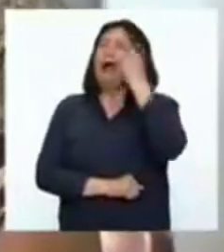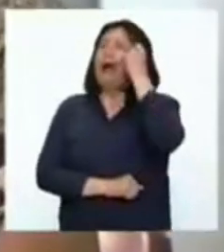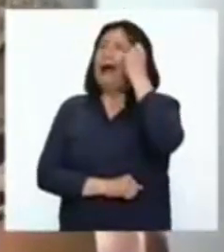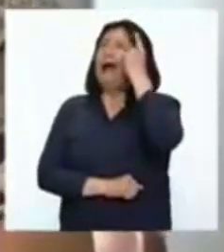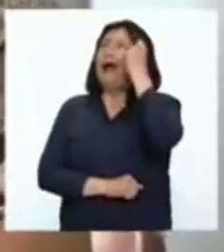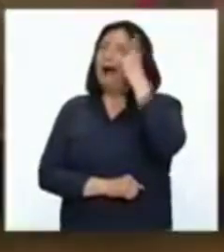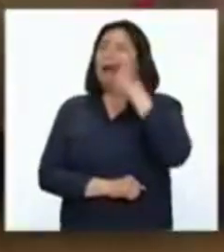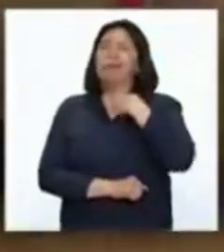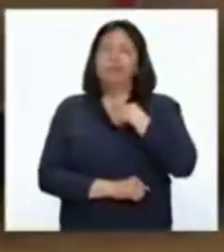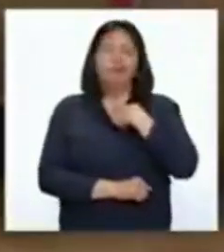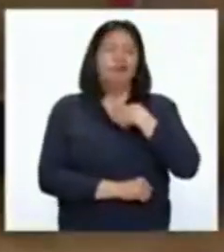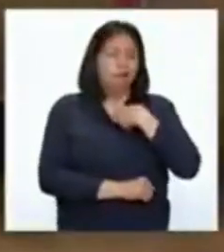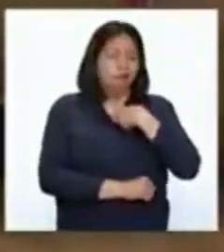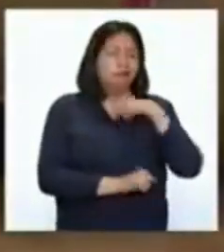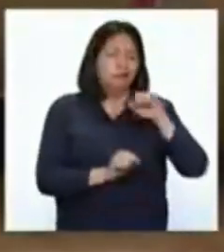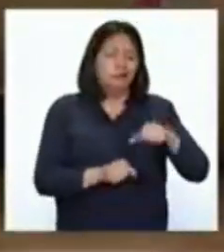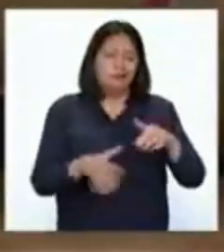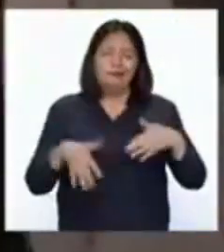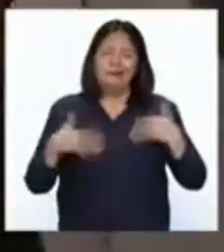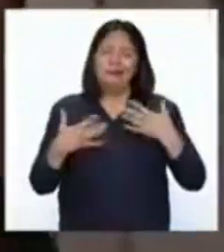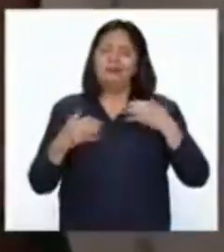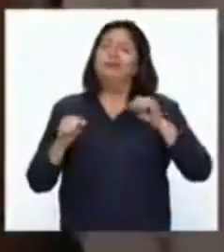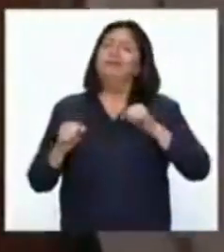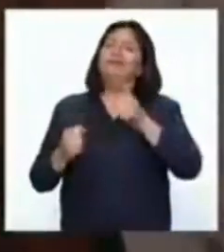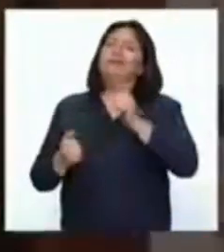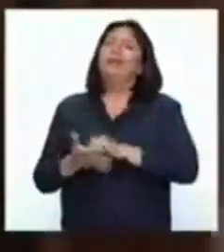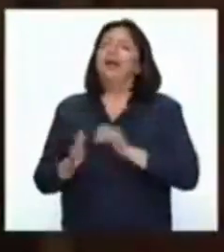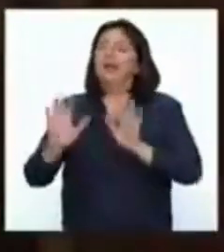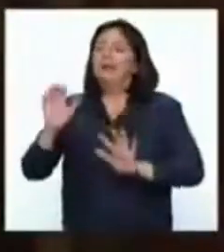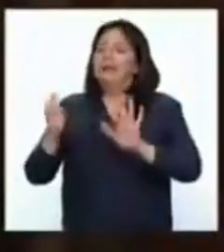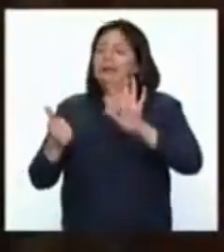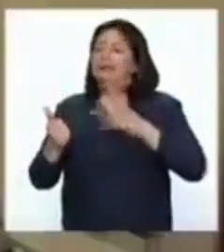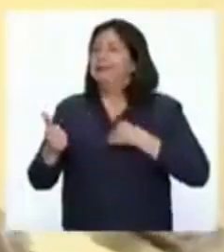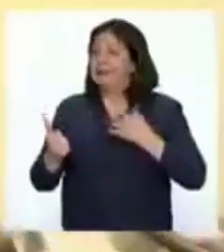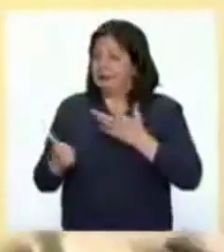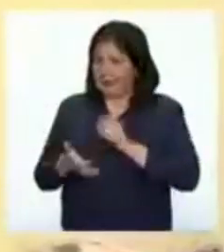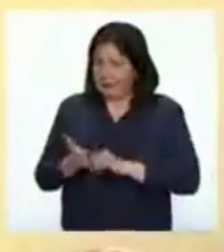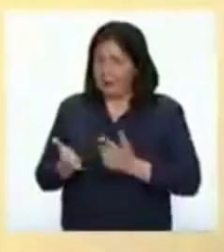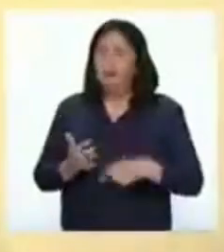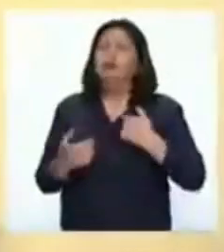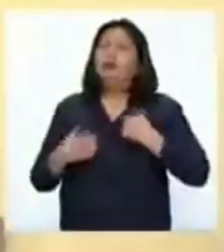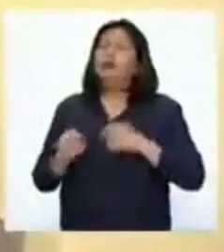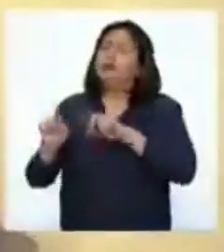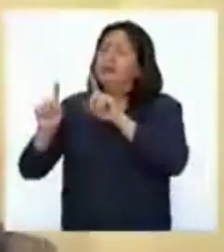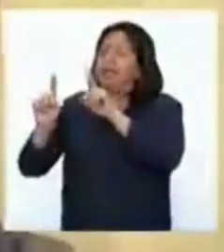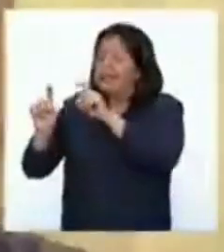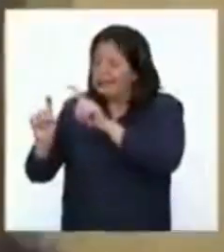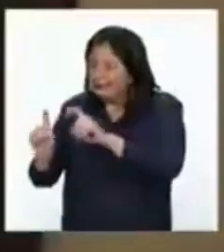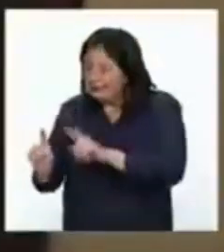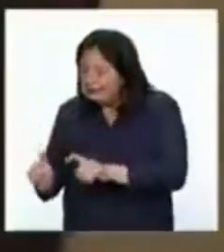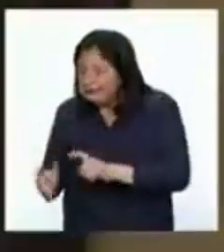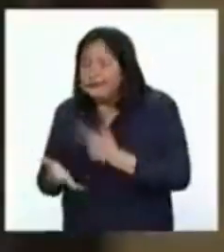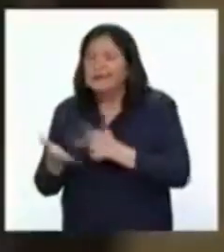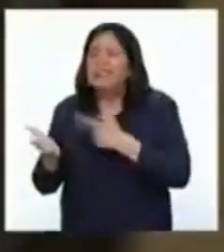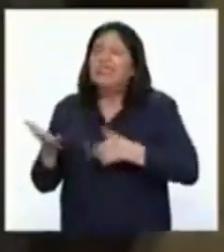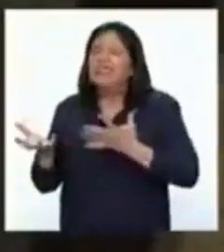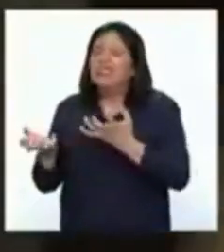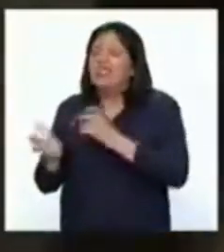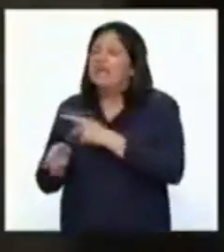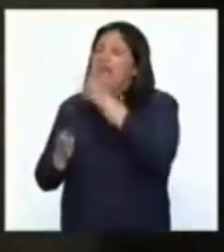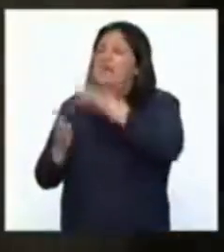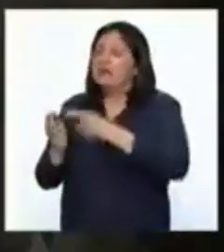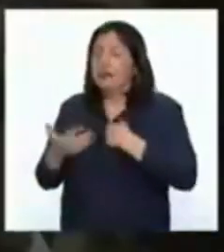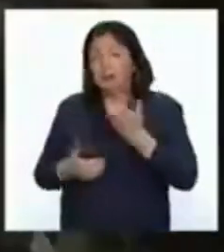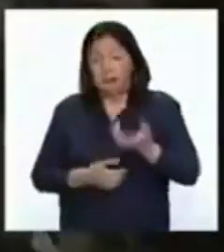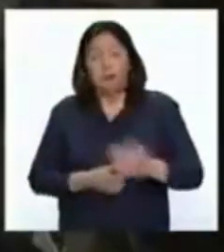encontrar la felicidad en eso. A los 16 años me hizo un trabajo ocasional, me salió en nutrición e ingeniería. Tuve la